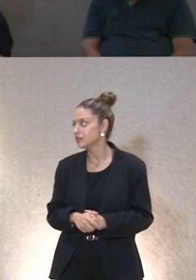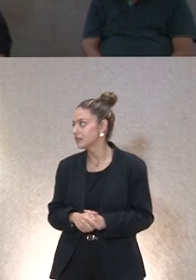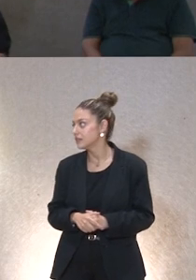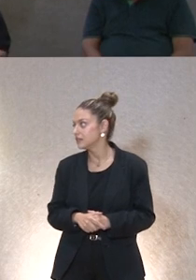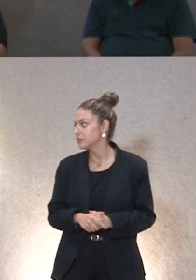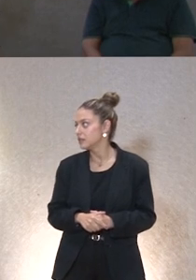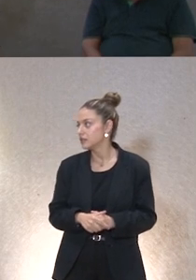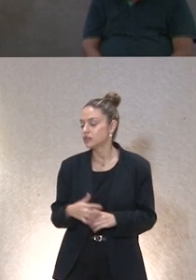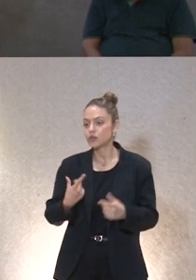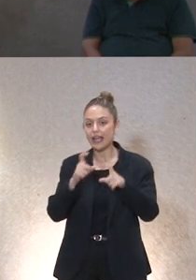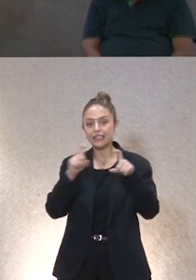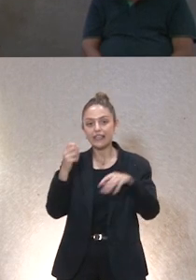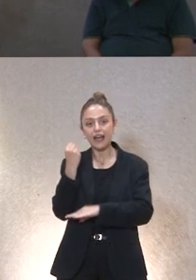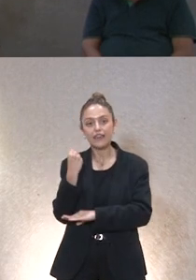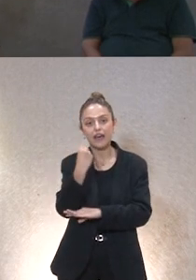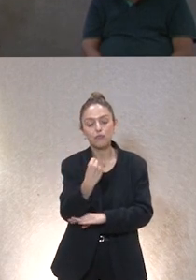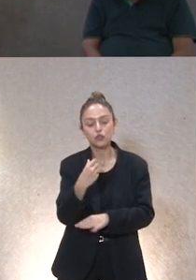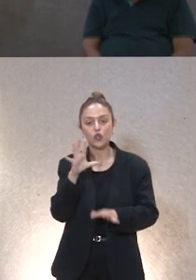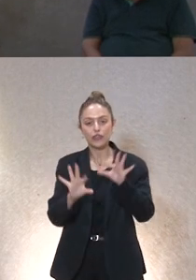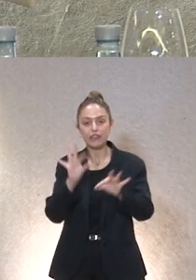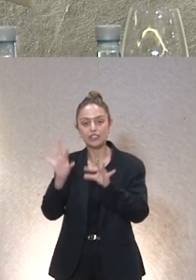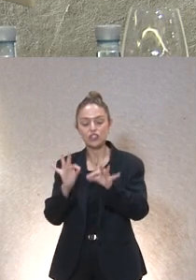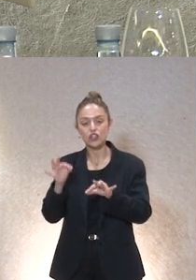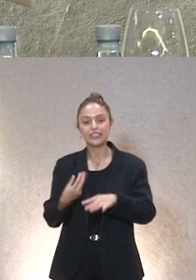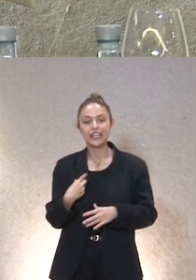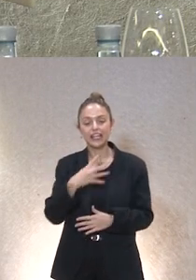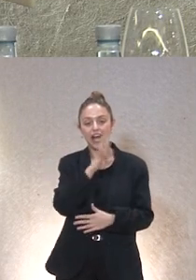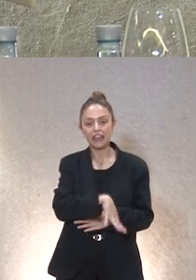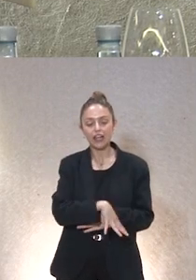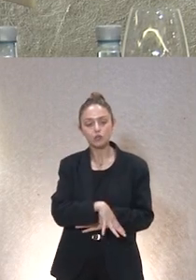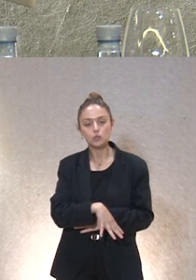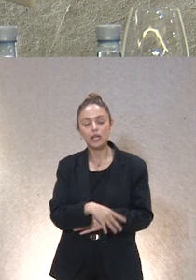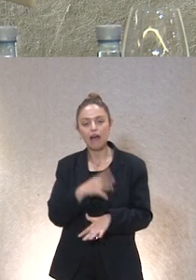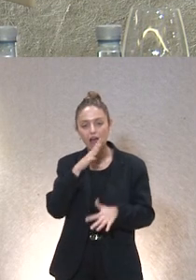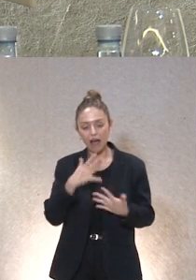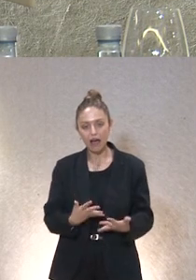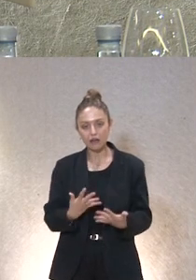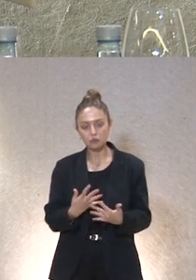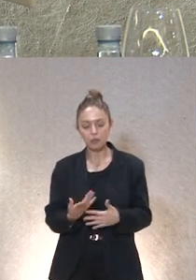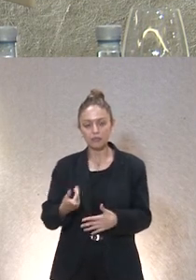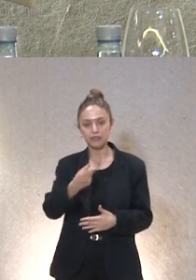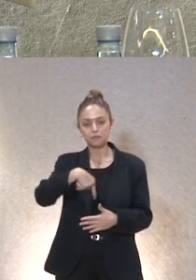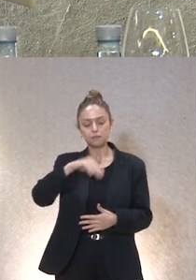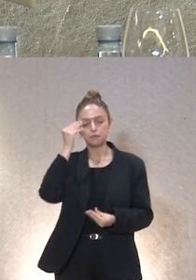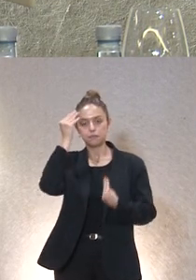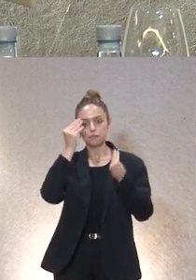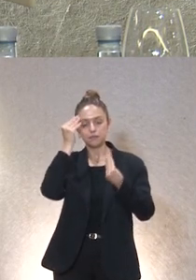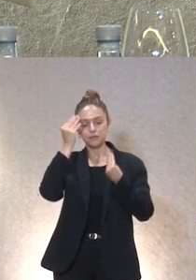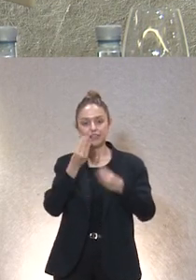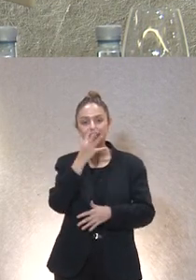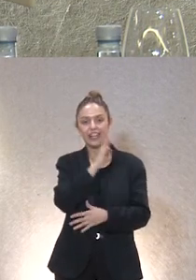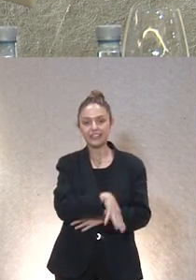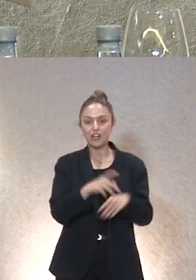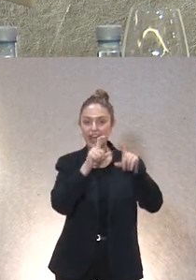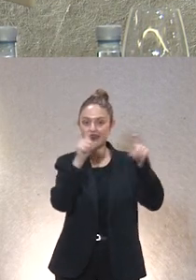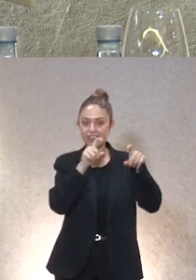somos una entidad de apoyo a la toma de decisiones en Cataluña en estos momentos para que os hagáis una idea en Cataluña no